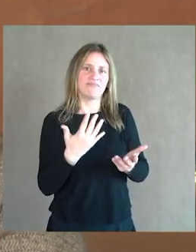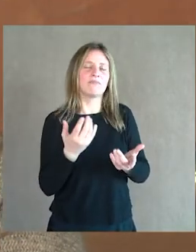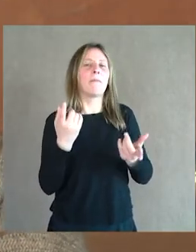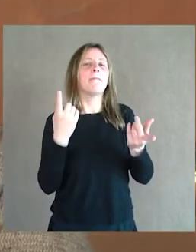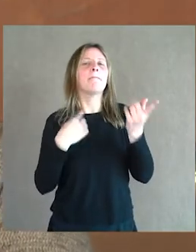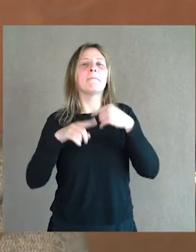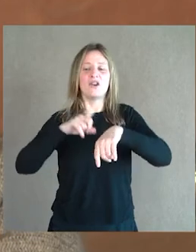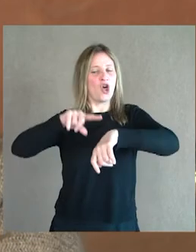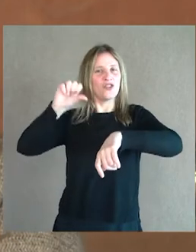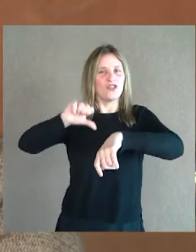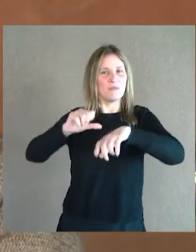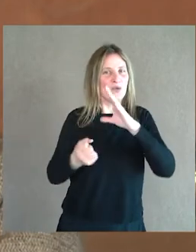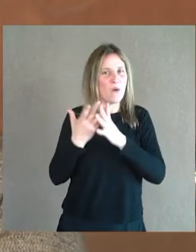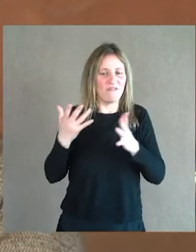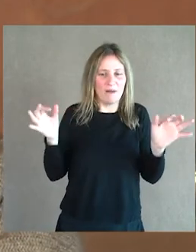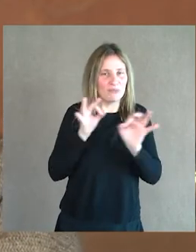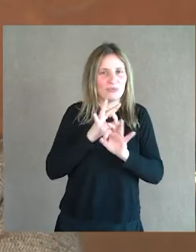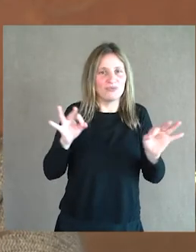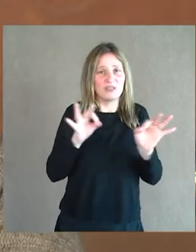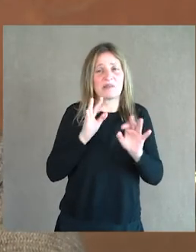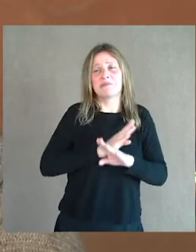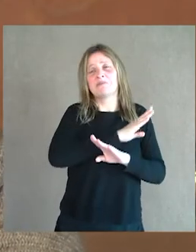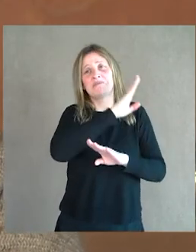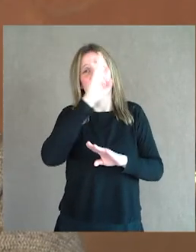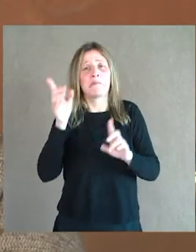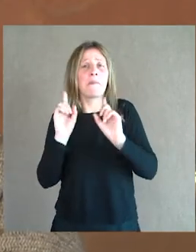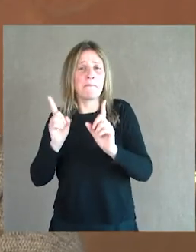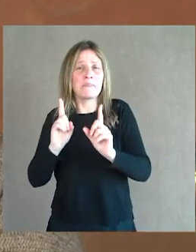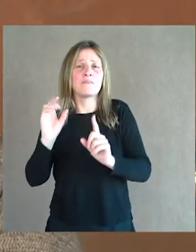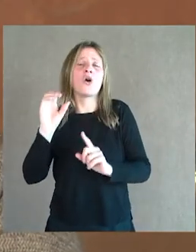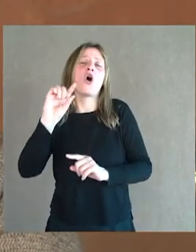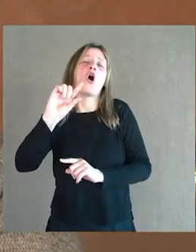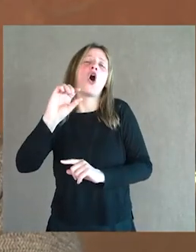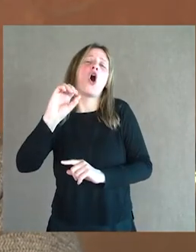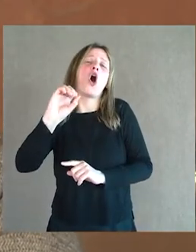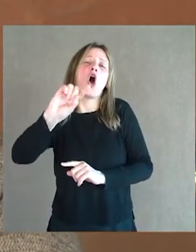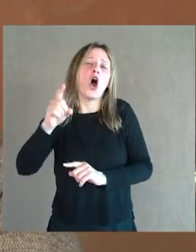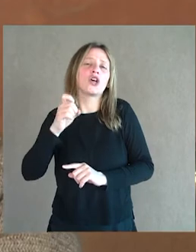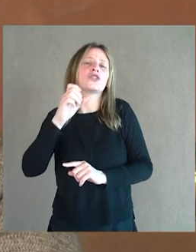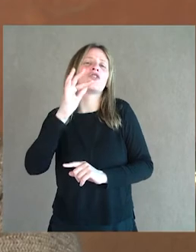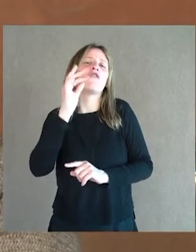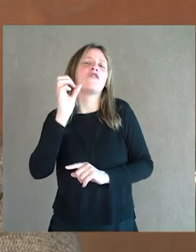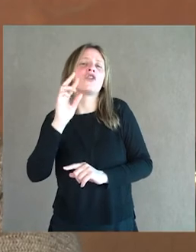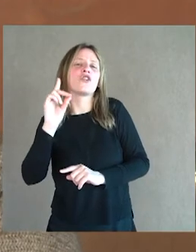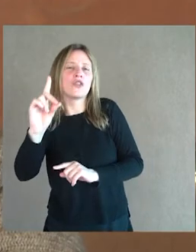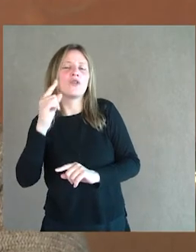tiempo con esa nueva obra que quería estrenar, y la Universidad de Oxford interpretó esta Sinfonía número 92, es